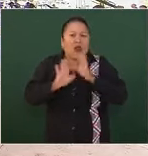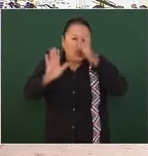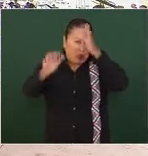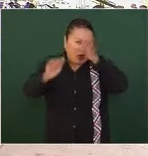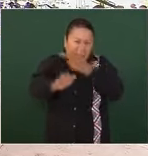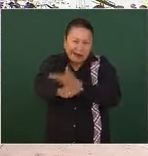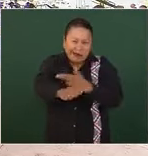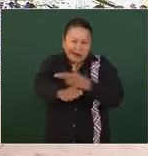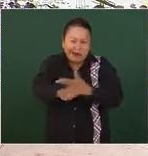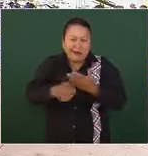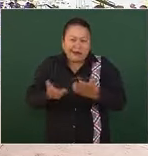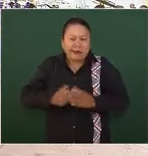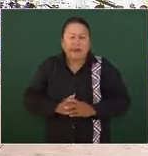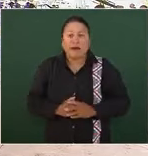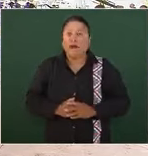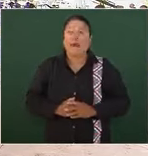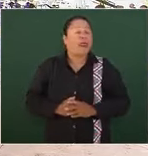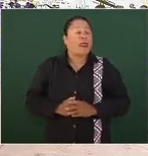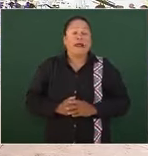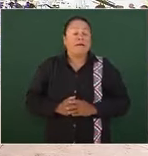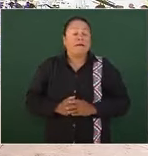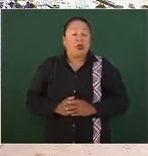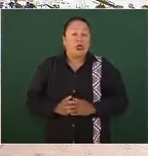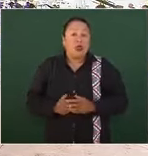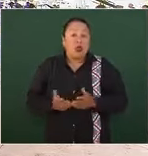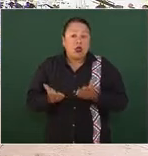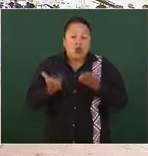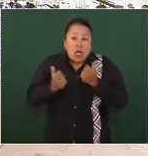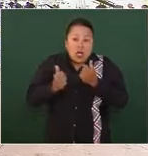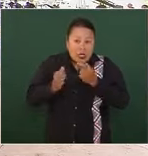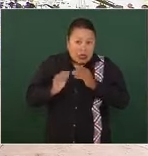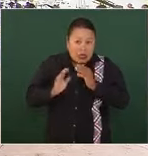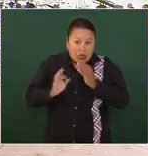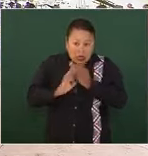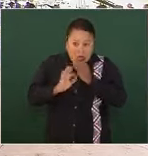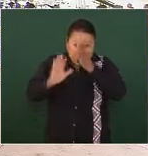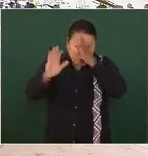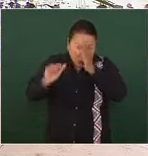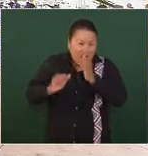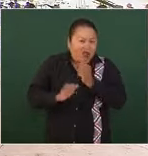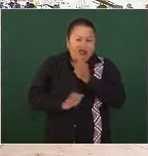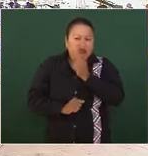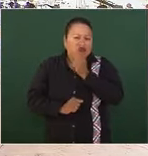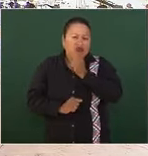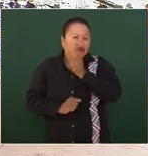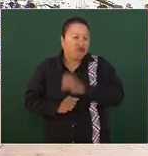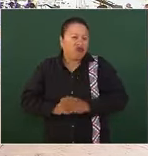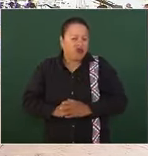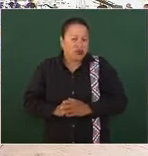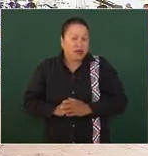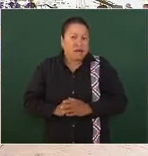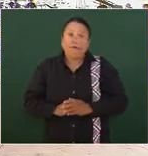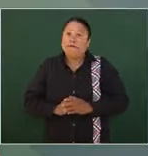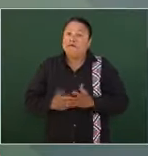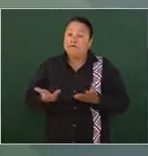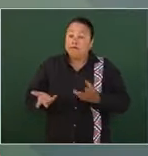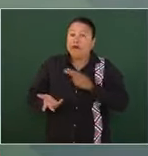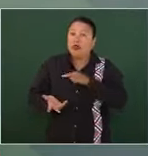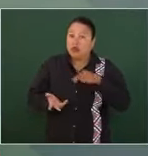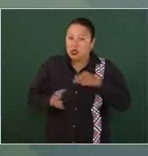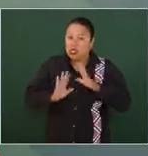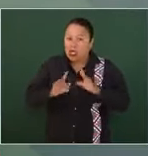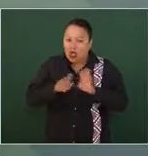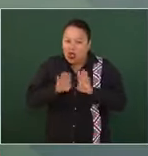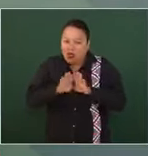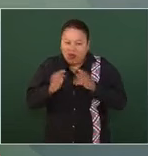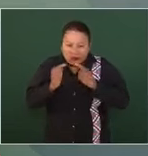No hay todavía un acuerdo. Nosotros lo que estamos planteando